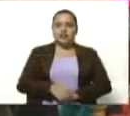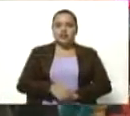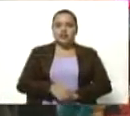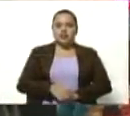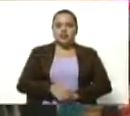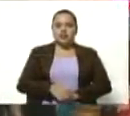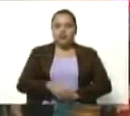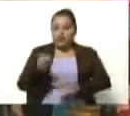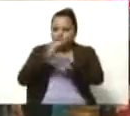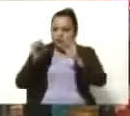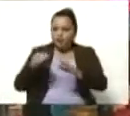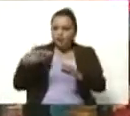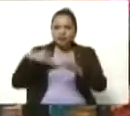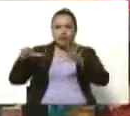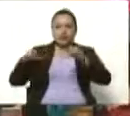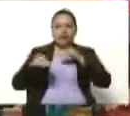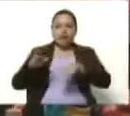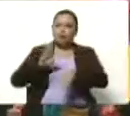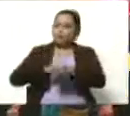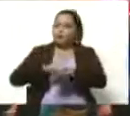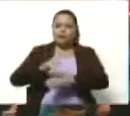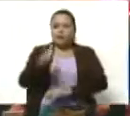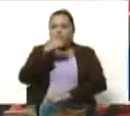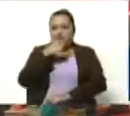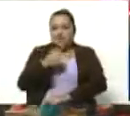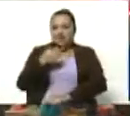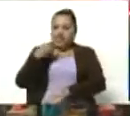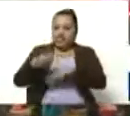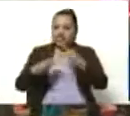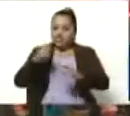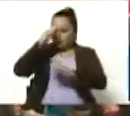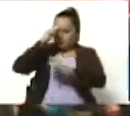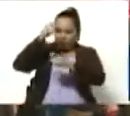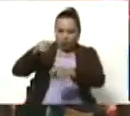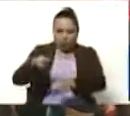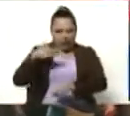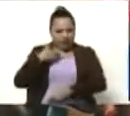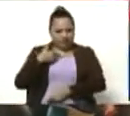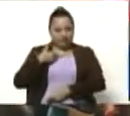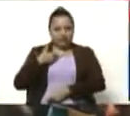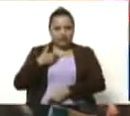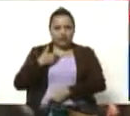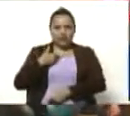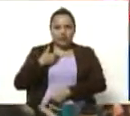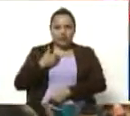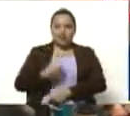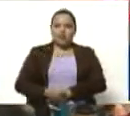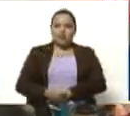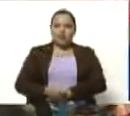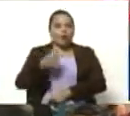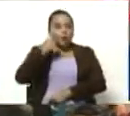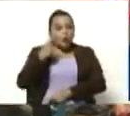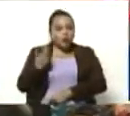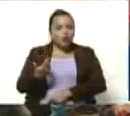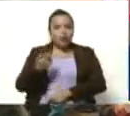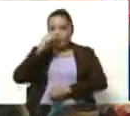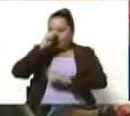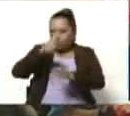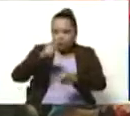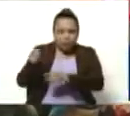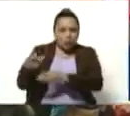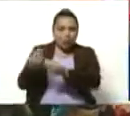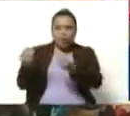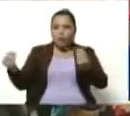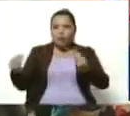¿sabes? Porque no es fácil ser el homenajeado del Festival Mundial de Poesía de Venezuela, que es un festival lleno de tradición y de grandes voces. Los homenajeábamos así inmensas voces.